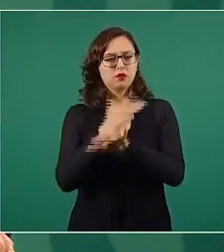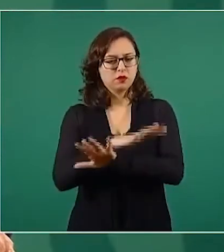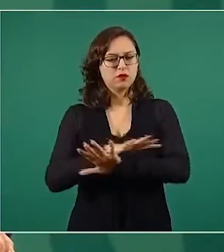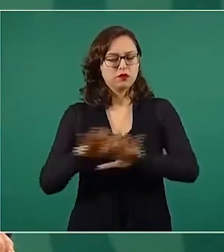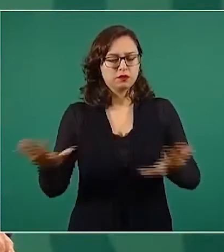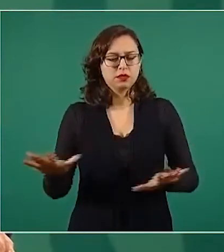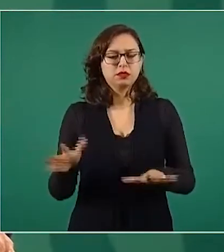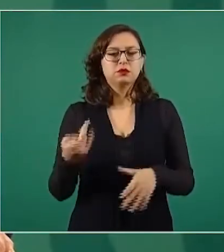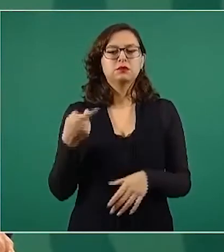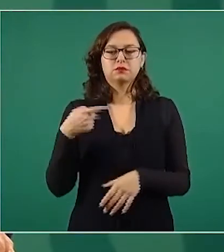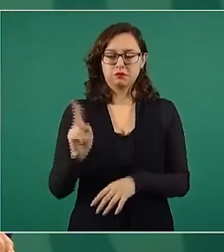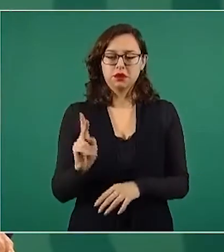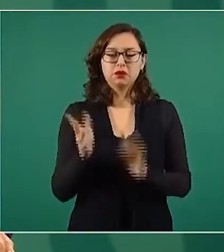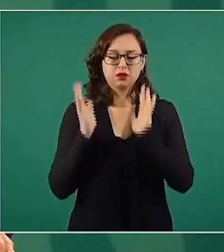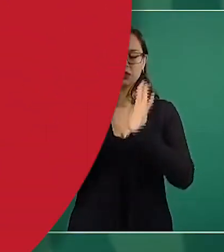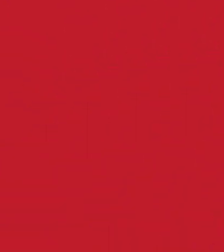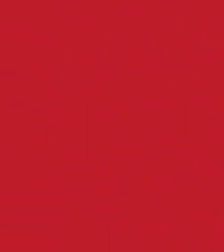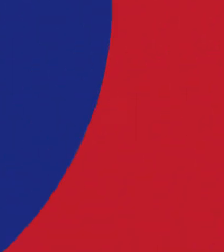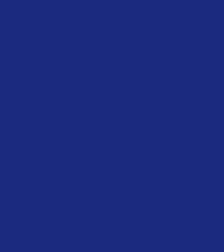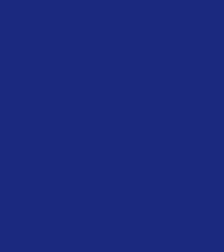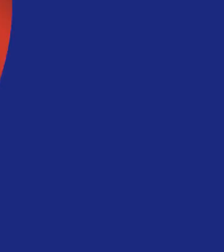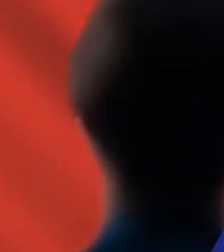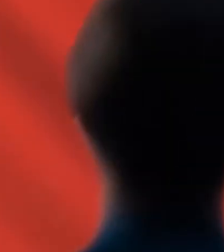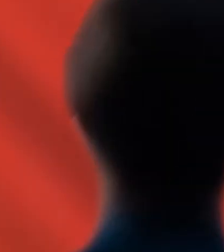ya están trabajando las empresas.